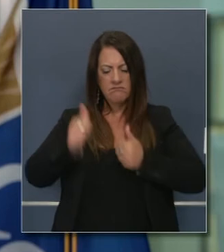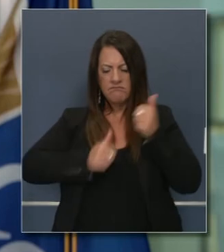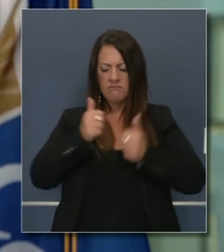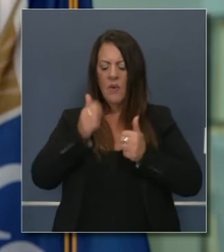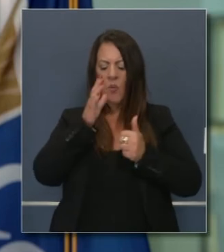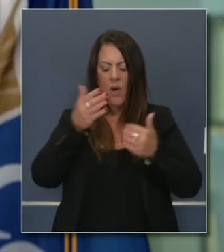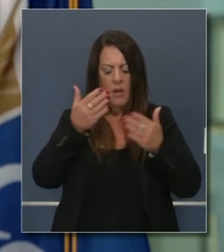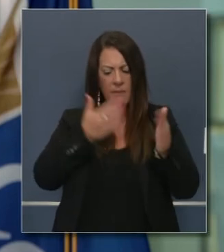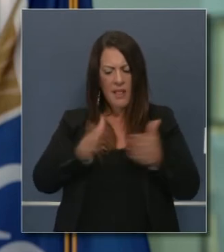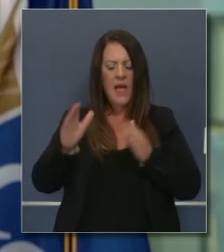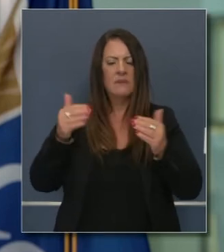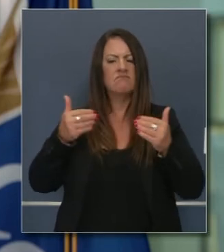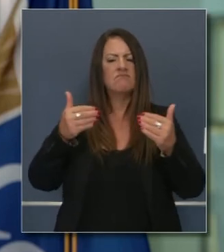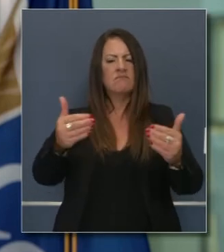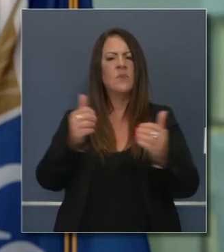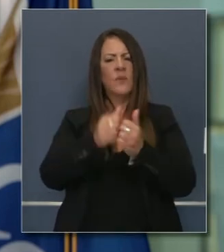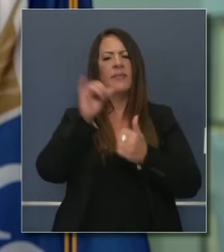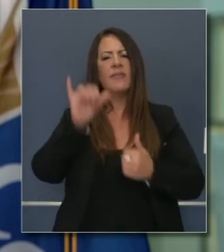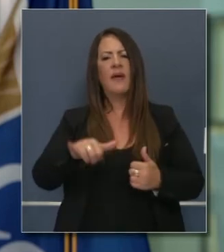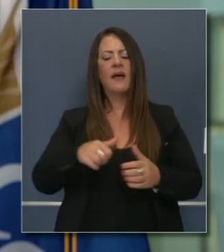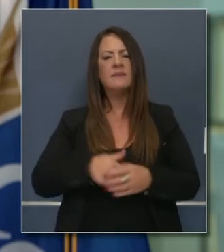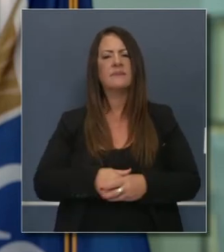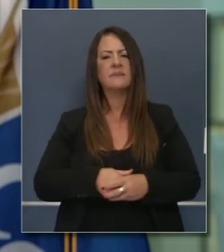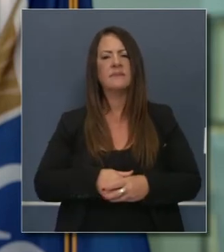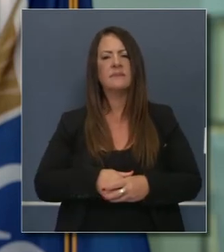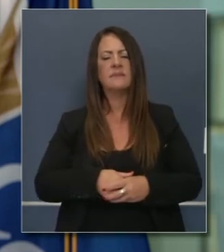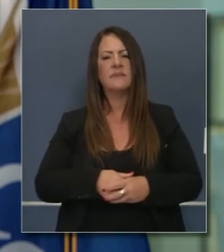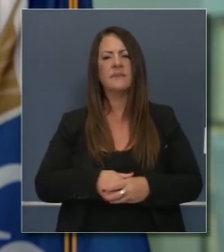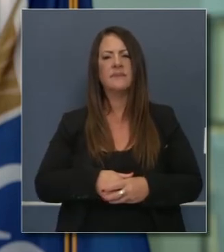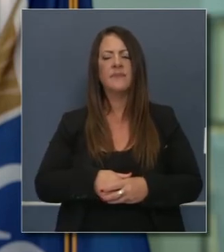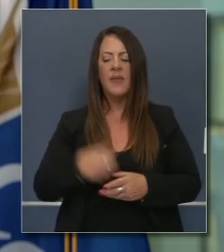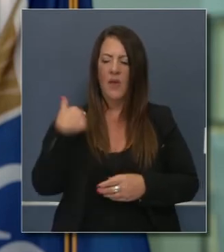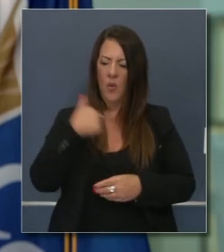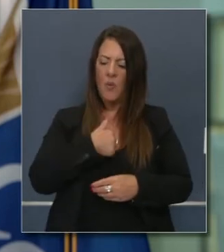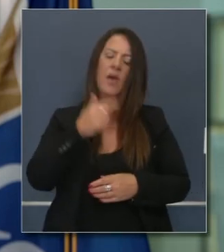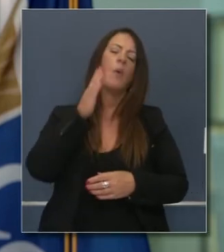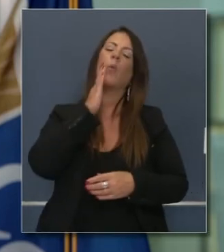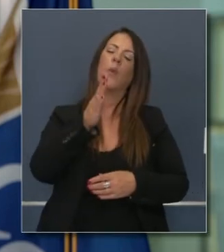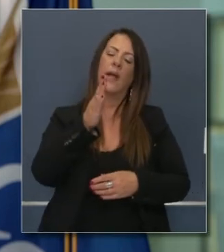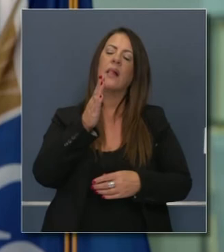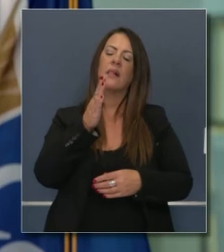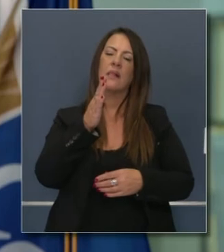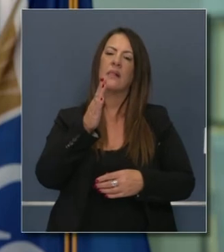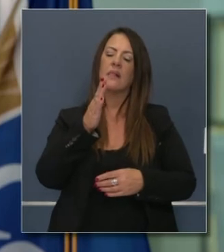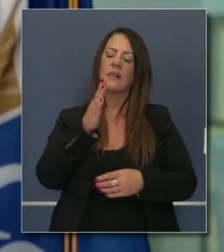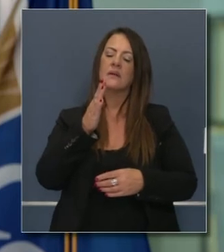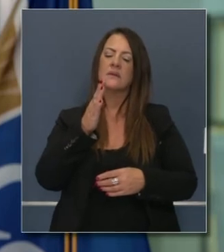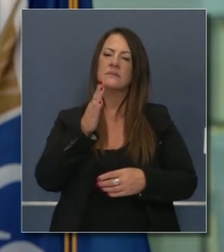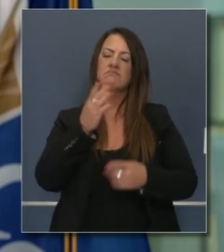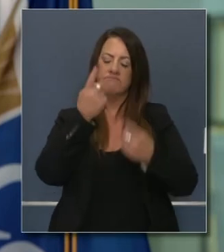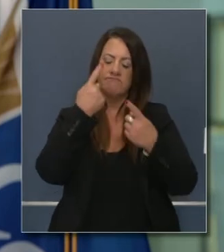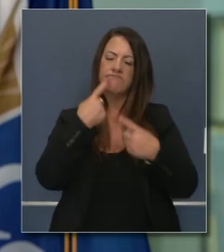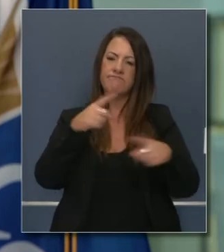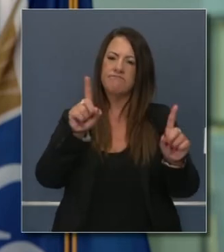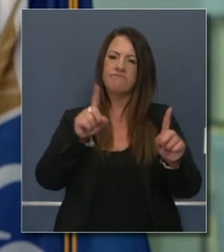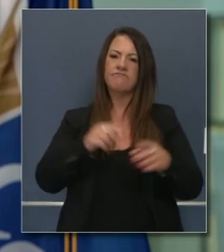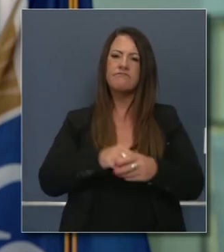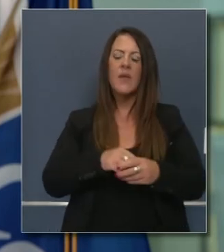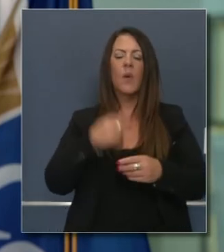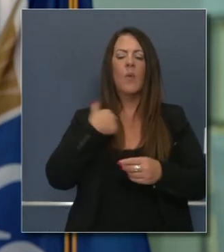con los recursos que sigan llegando. Les aseguro que marcaremos ese momento donde nosotros